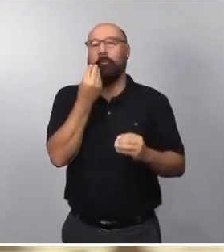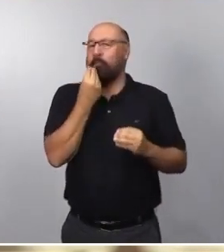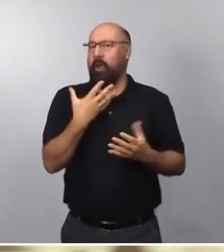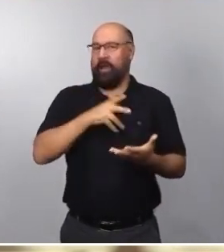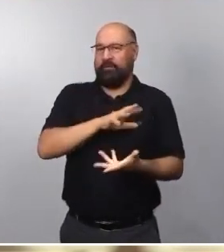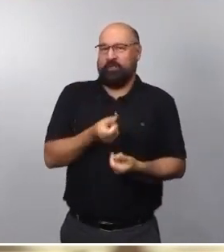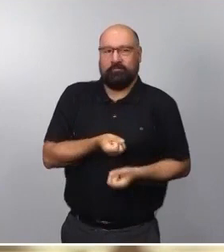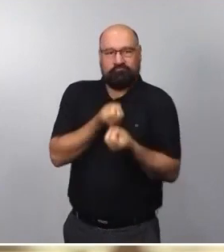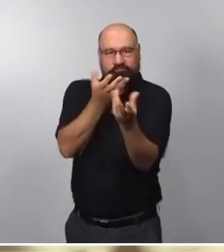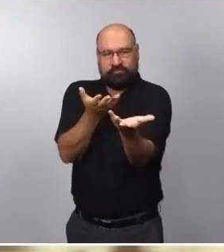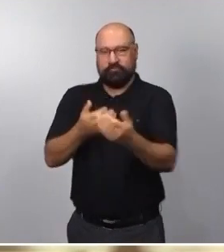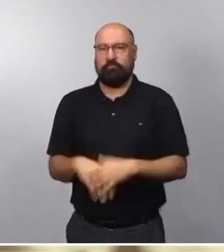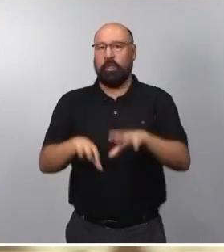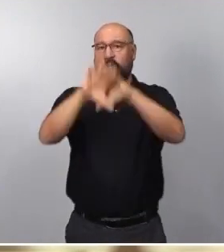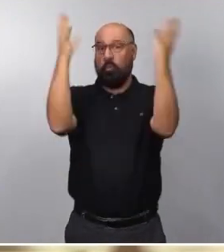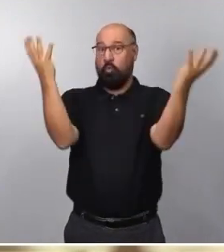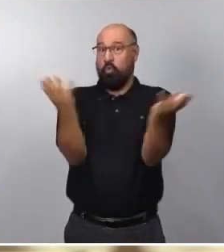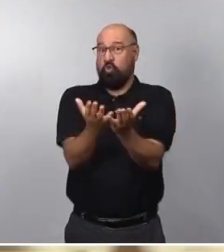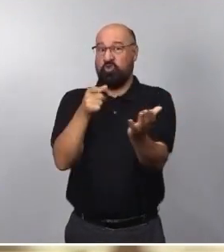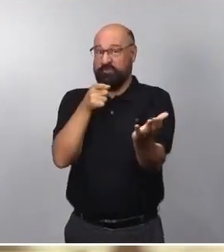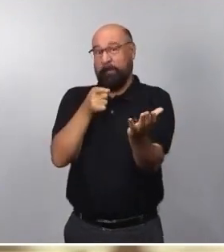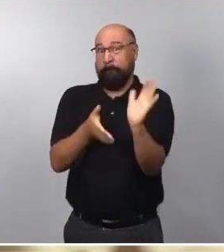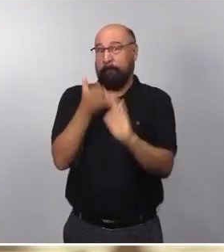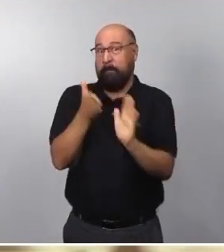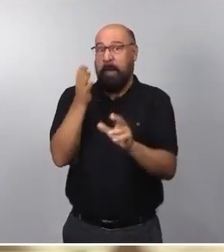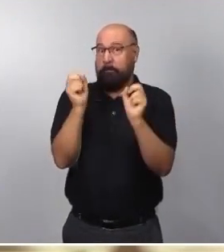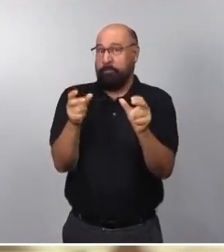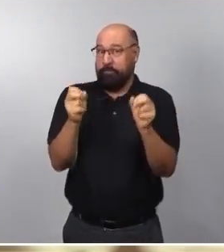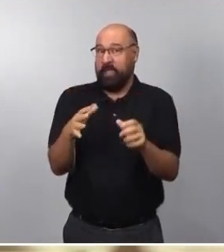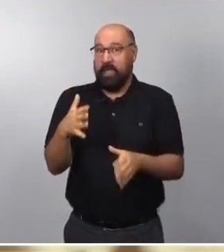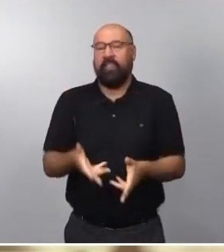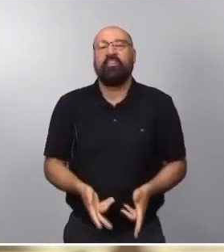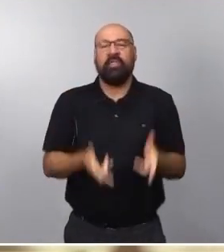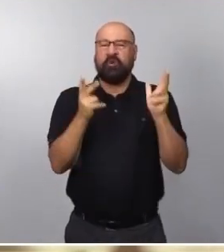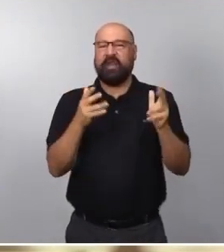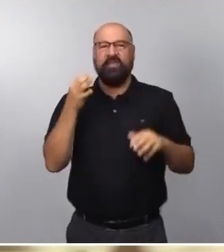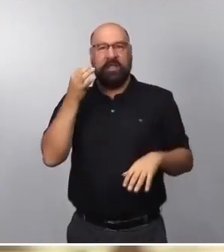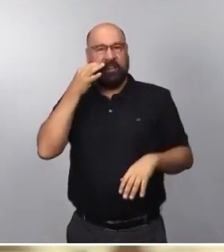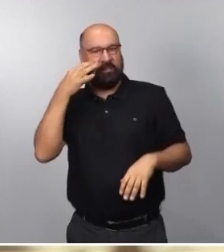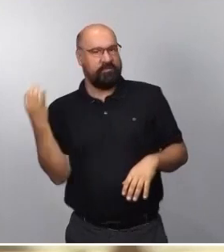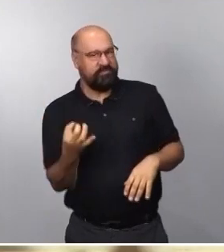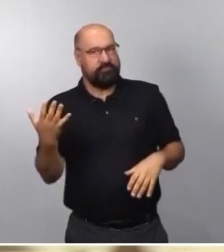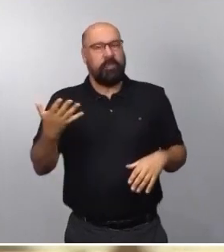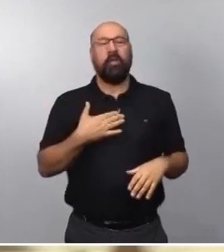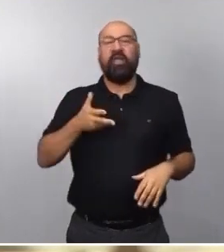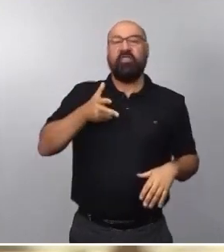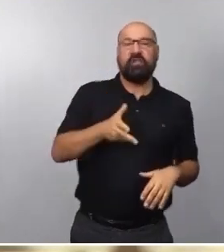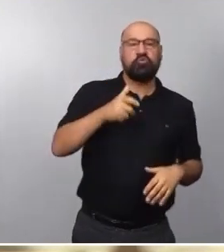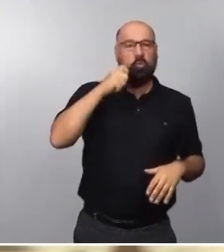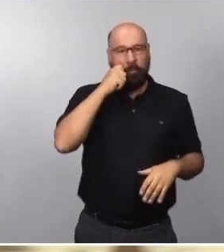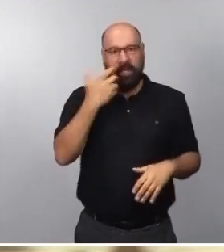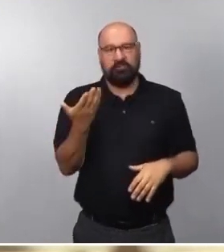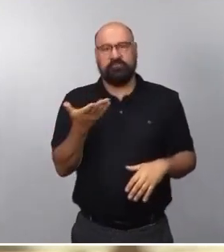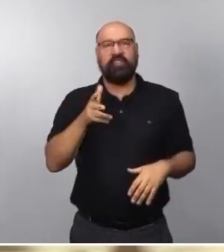en donde la democracia está en riesgo y el valor universal de los derechos humanos y el respeto al derecho internacional está en riesgo, como hemos visto, a